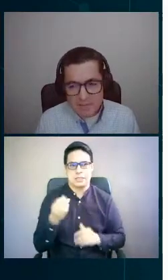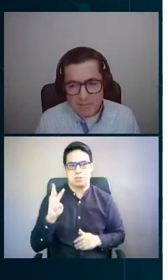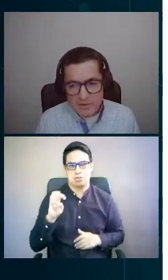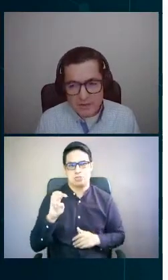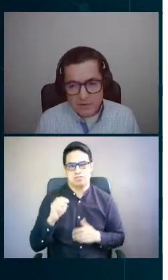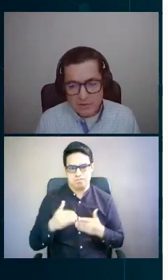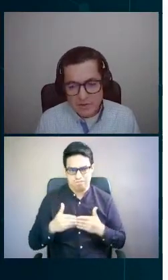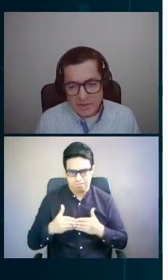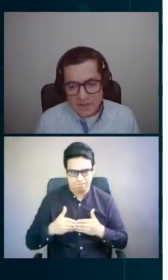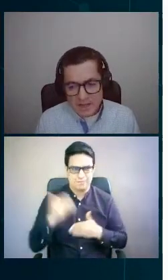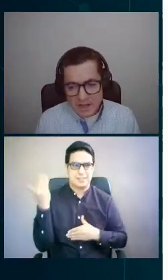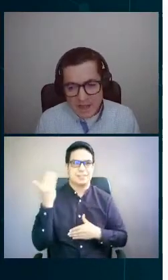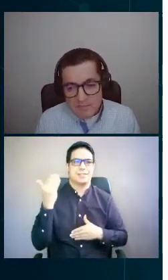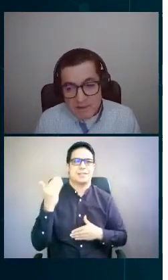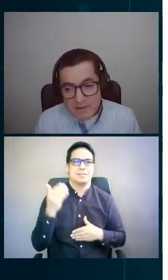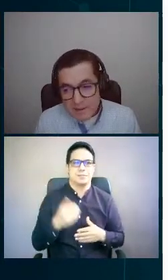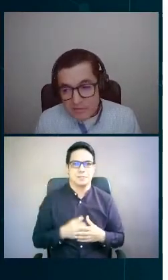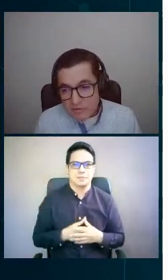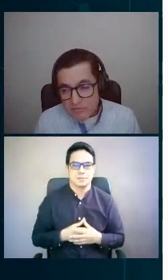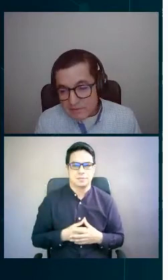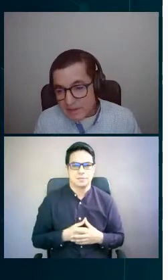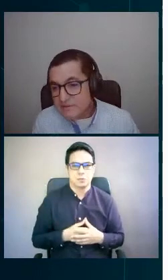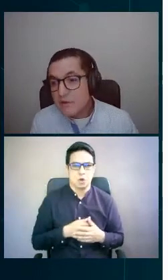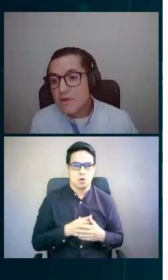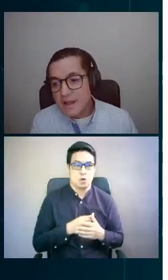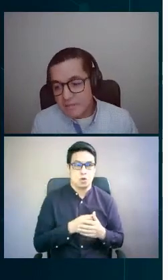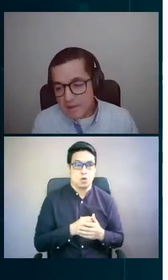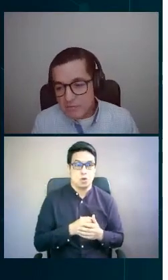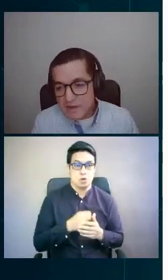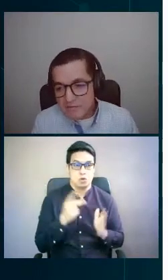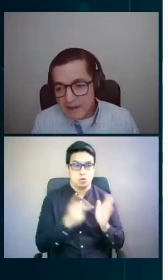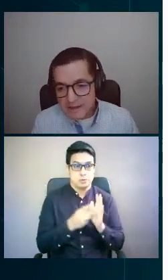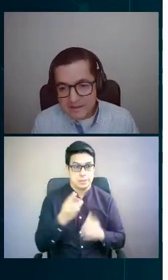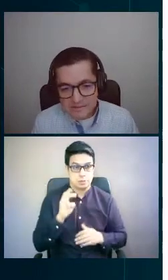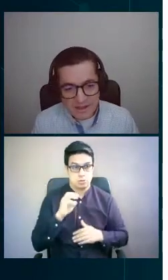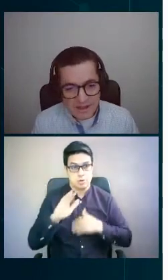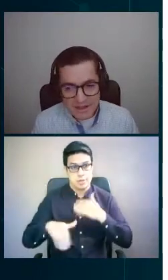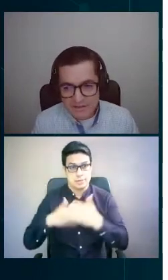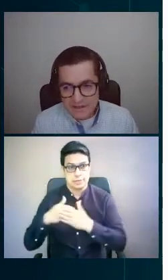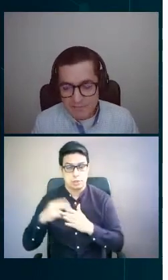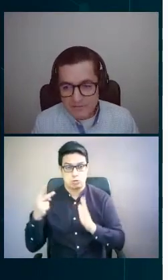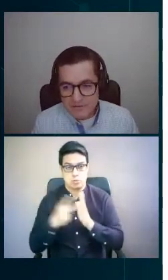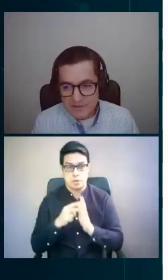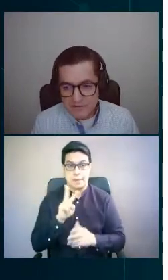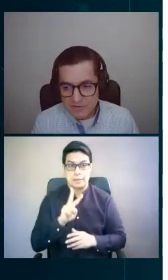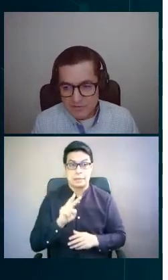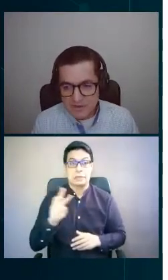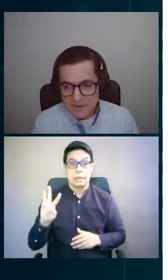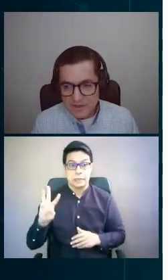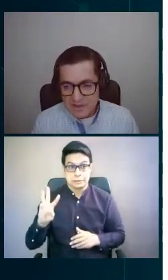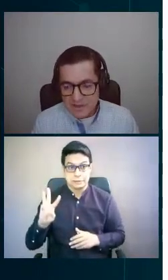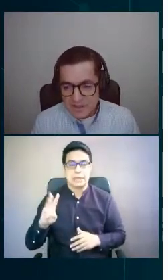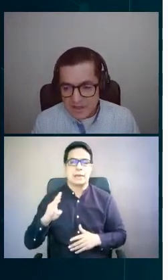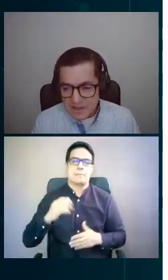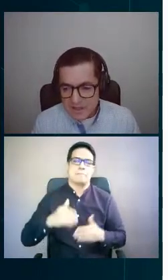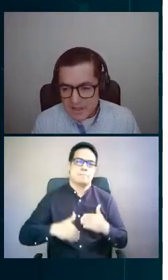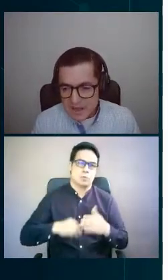salida para el proyecto. La implementación, que es de lo que les vamos a hablar en esta presentación